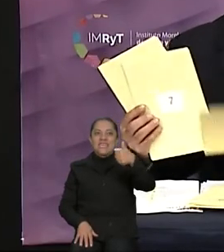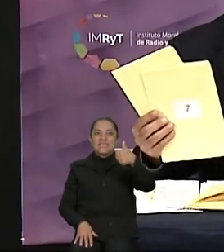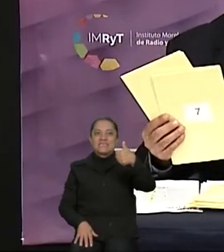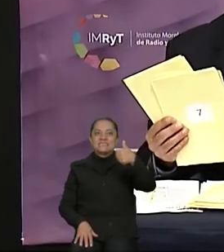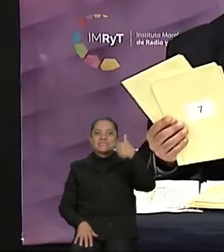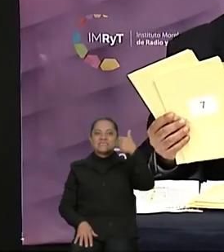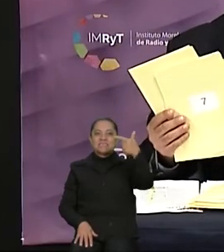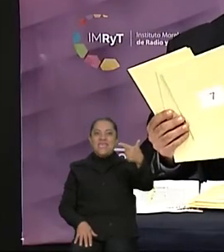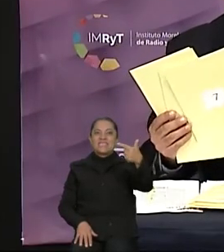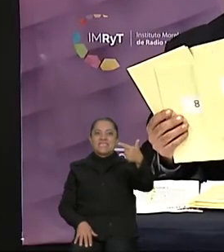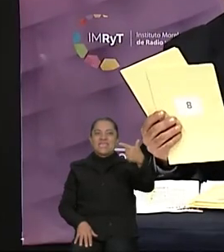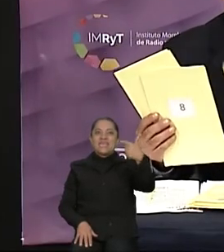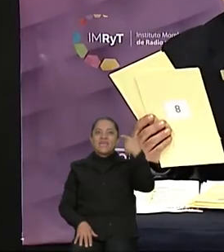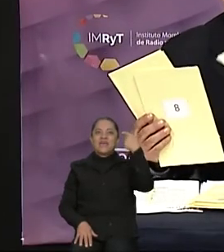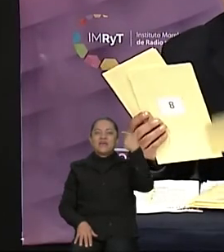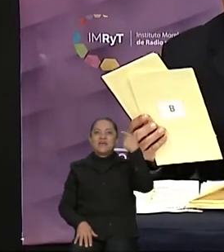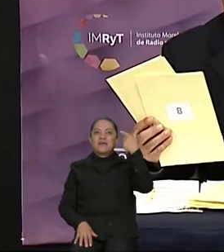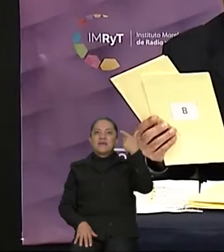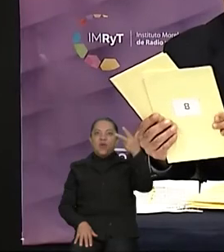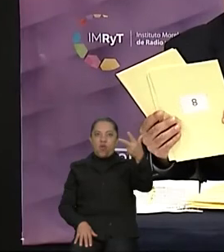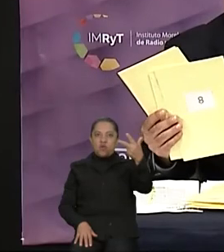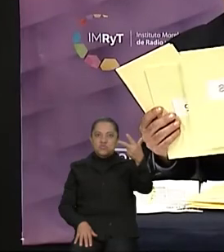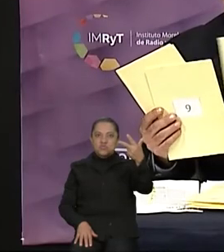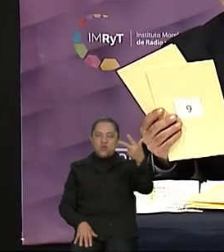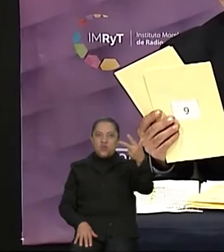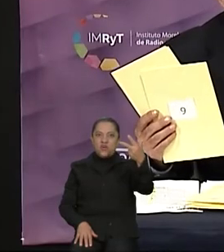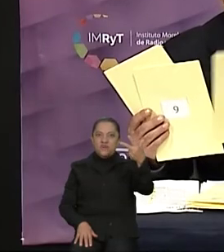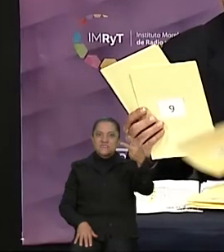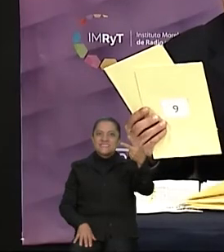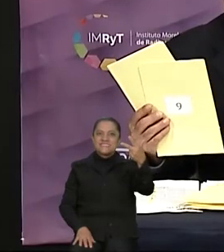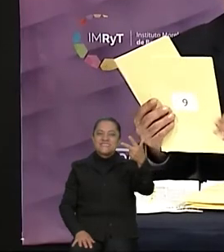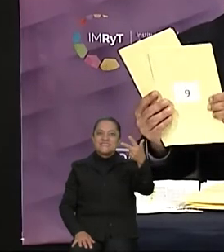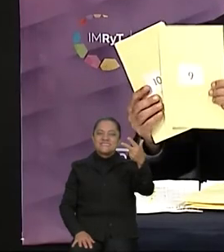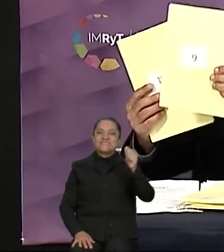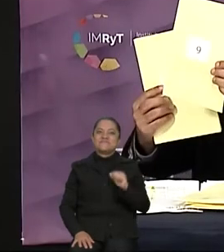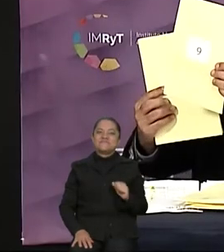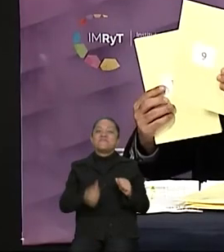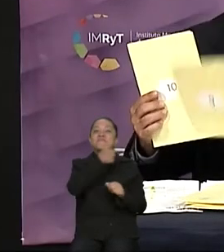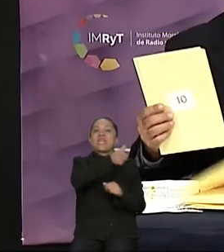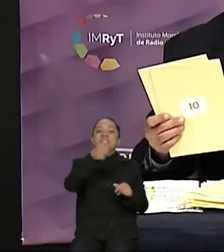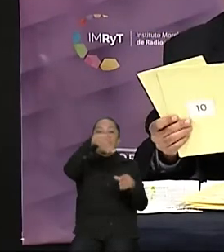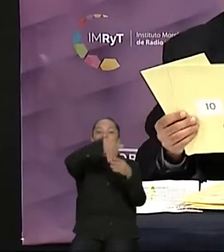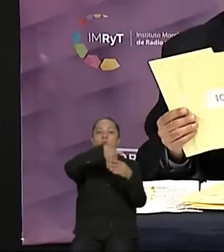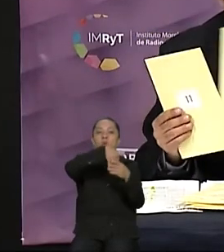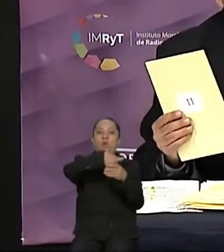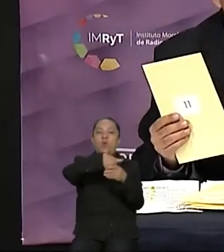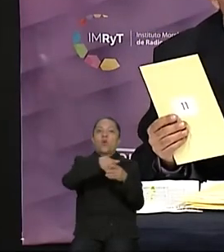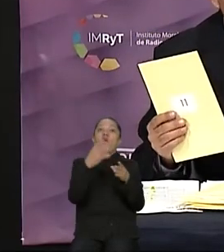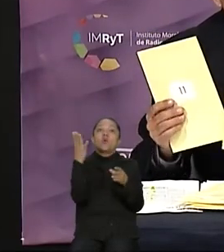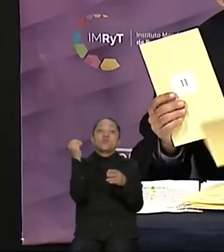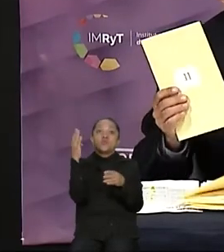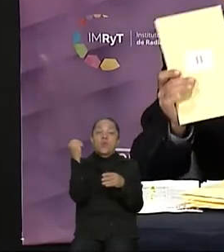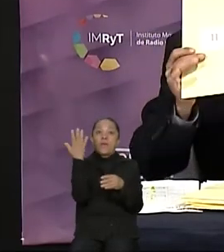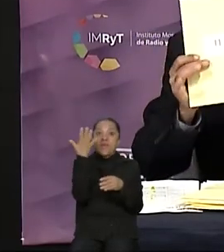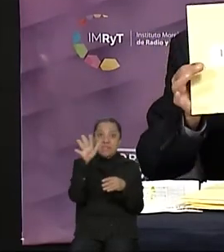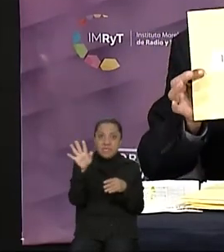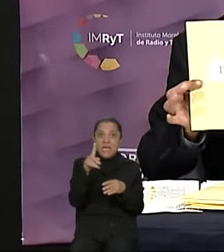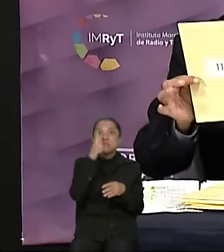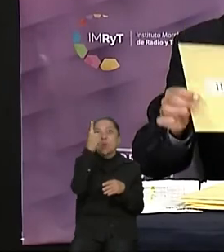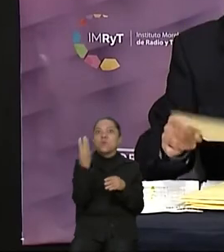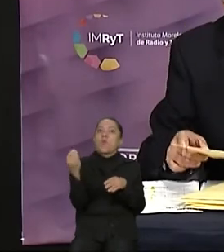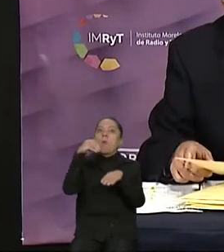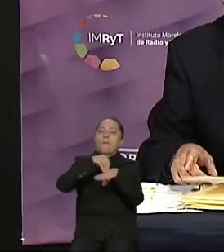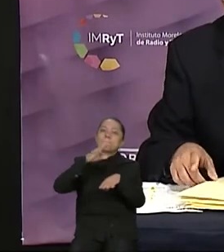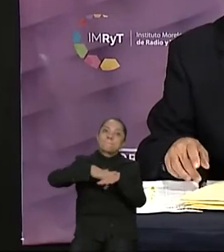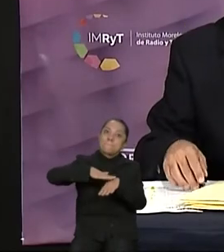6, 7, 8, 9, 10 y un plus, un